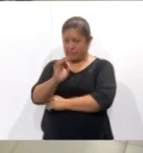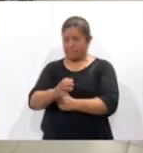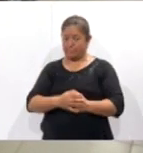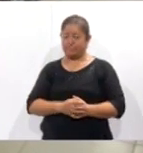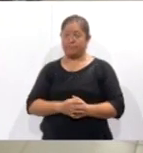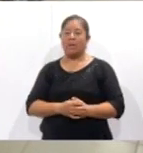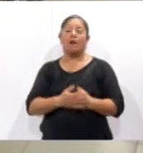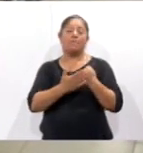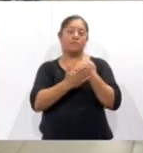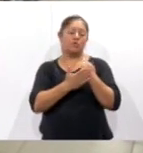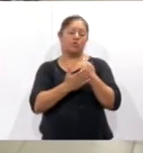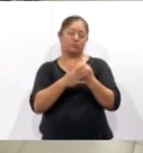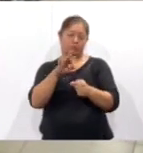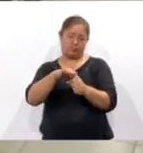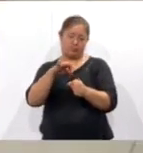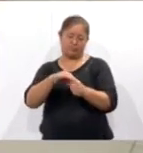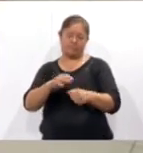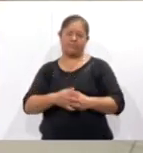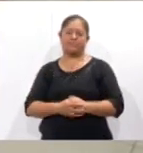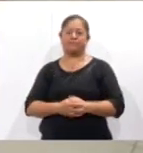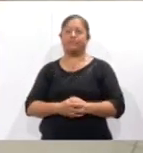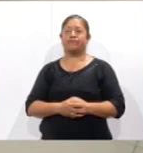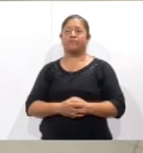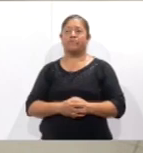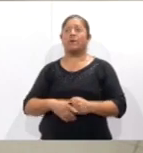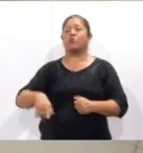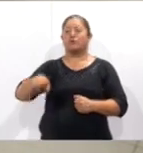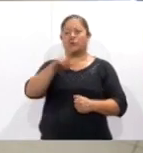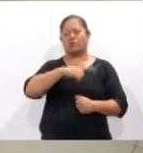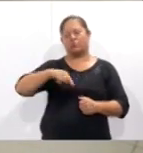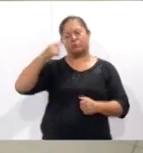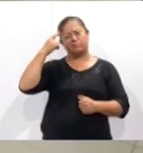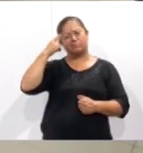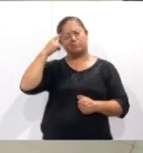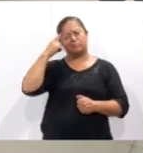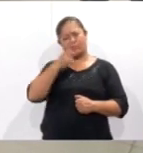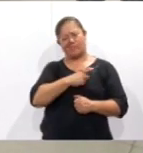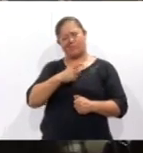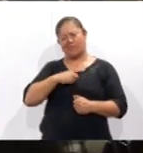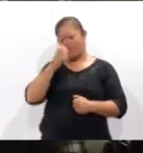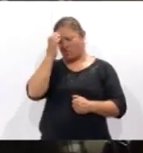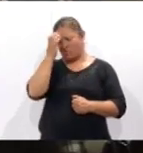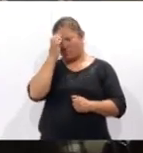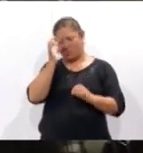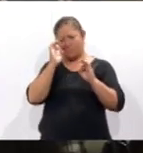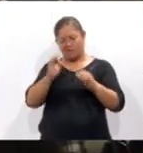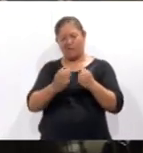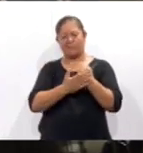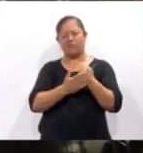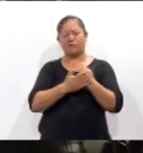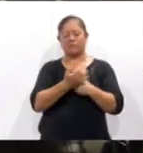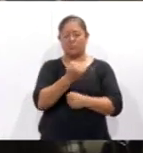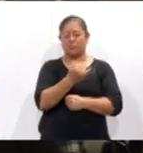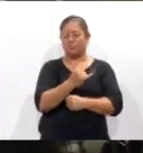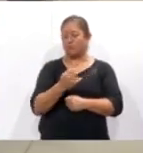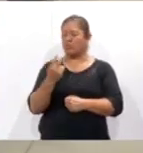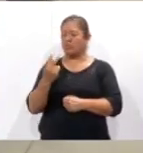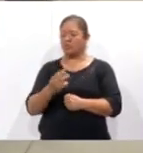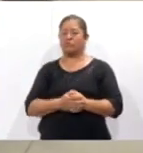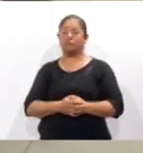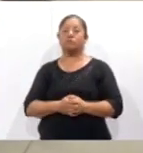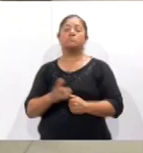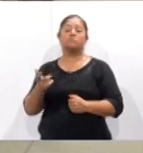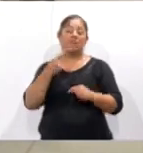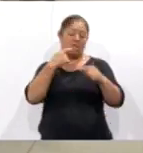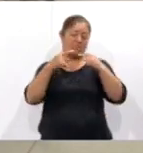Con el fin de coadyuvar a que la población emita un voto razonado para la elección concurrente del próximo 2 de junio, se realizaron los diálogos ciudadanos